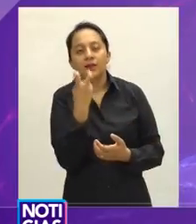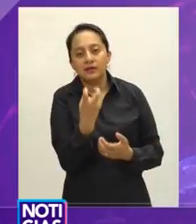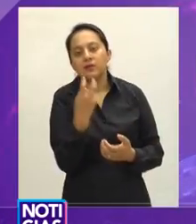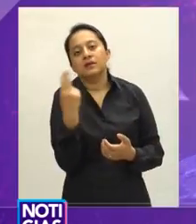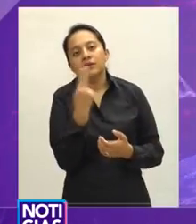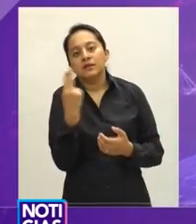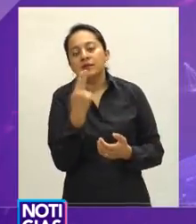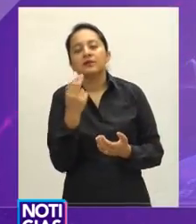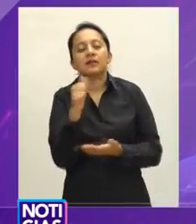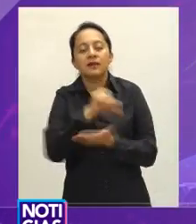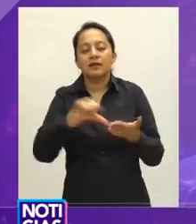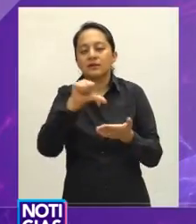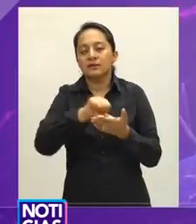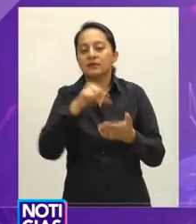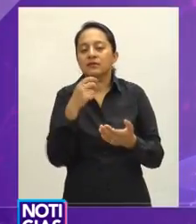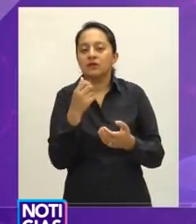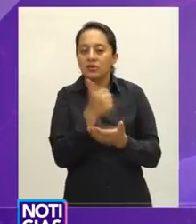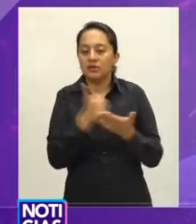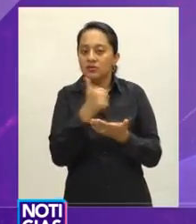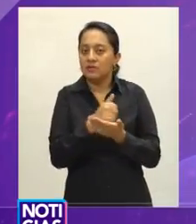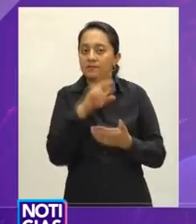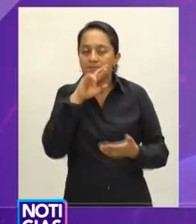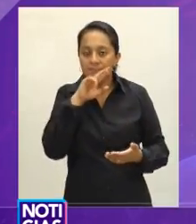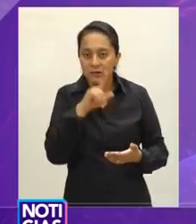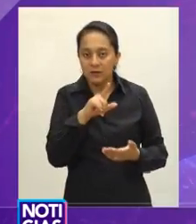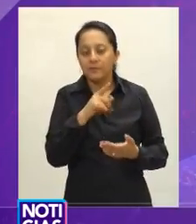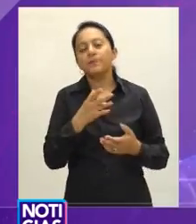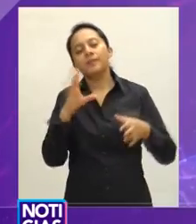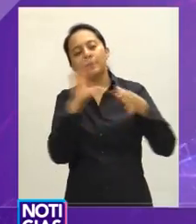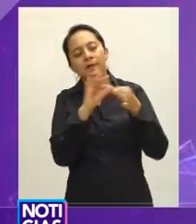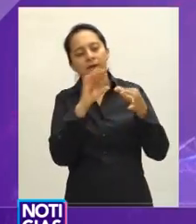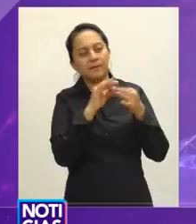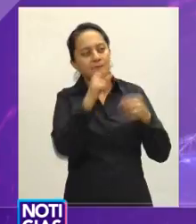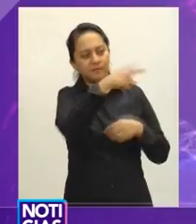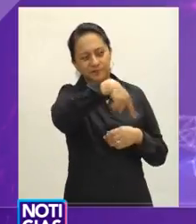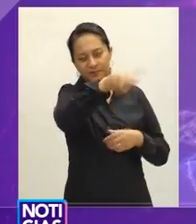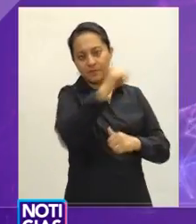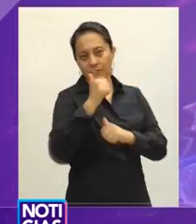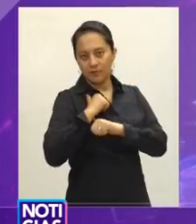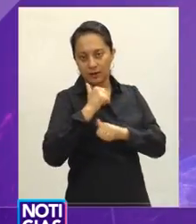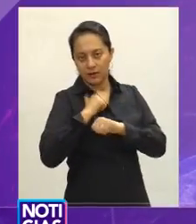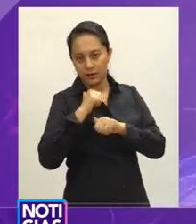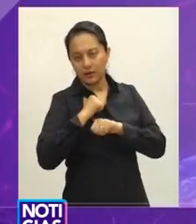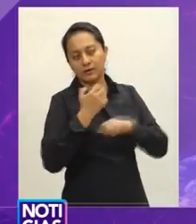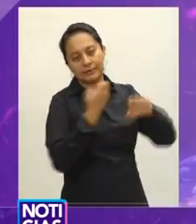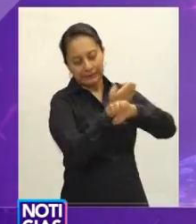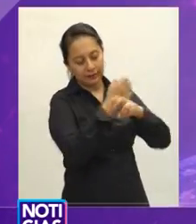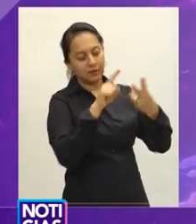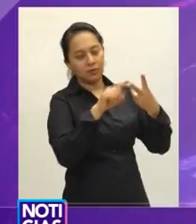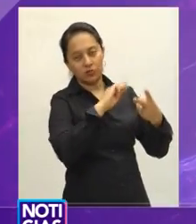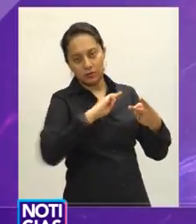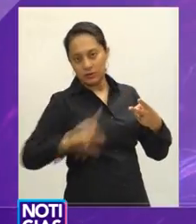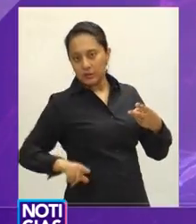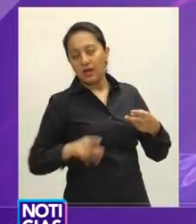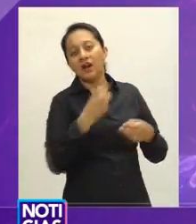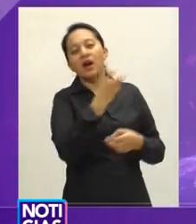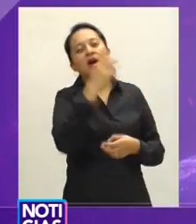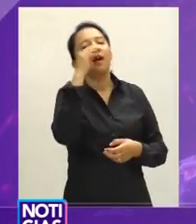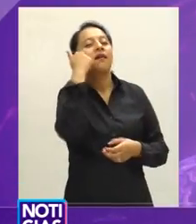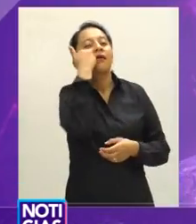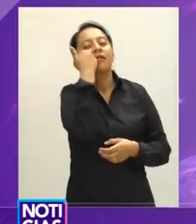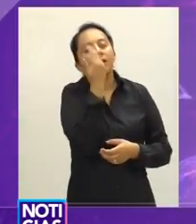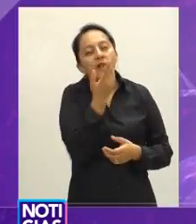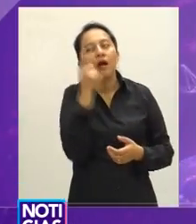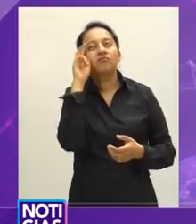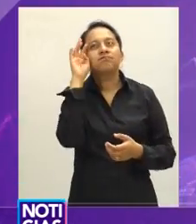metropolitana orientan una visión de la ciudad que aún sigue anclada en las décadas de los 70